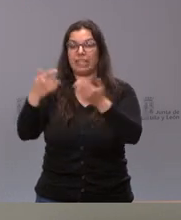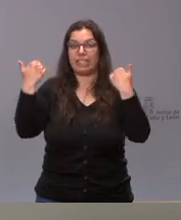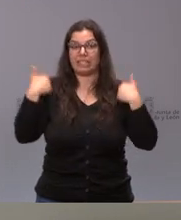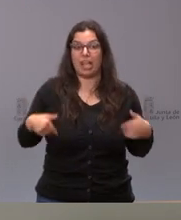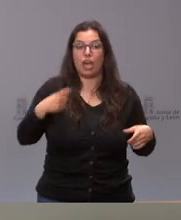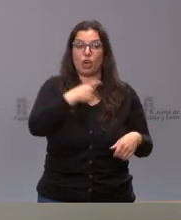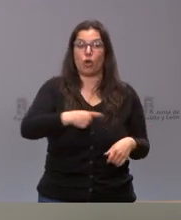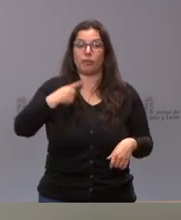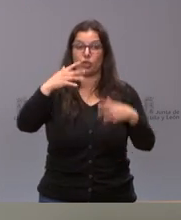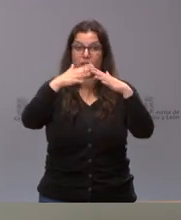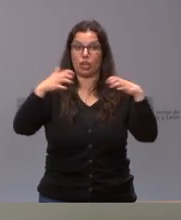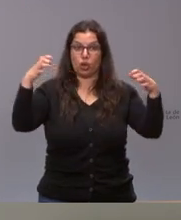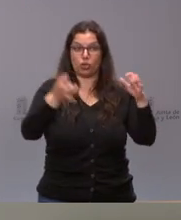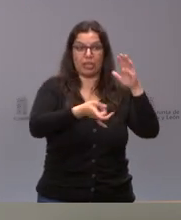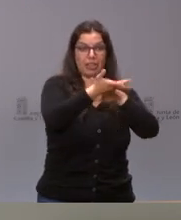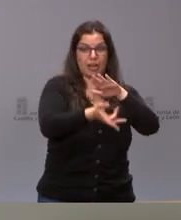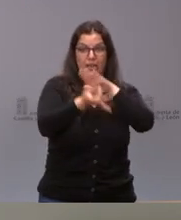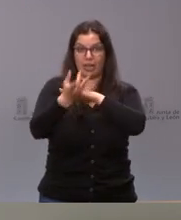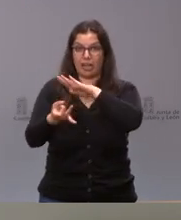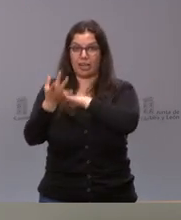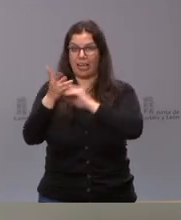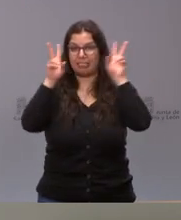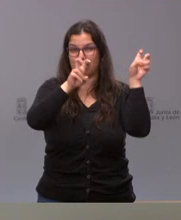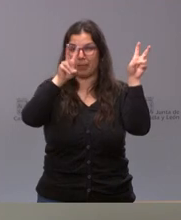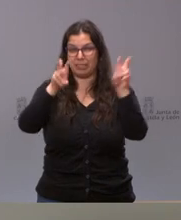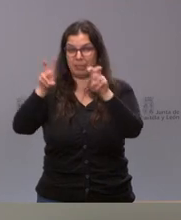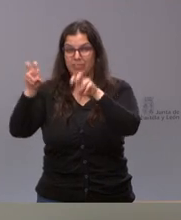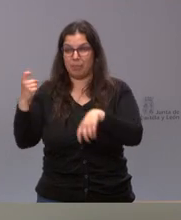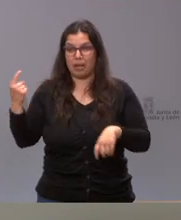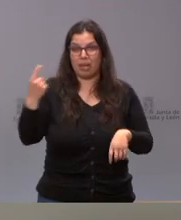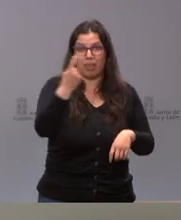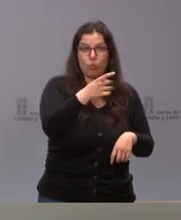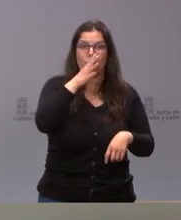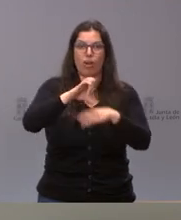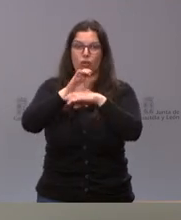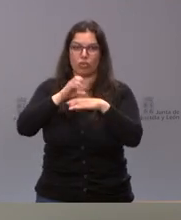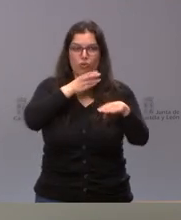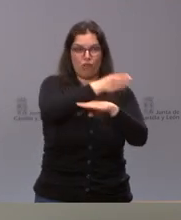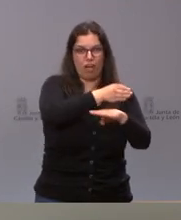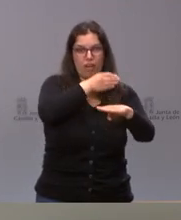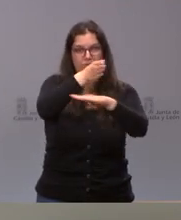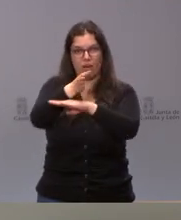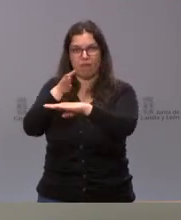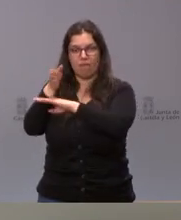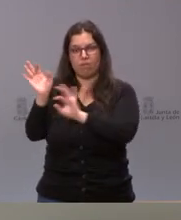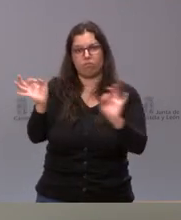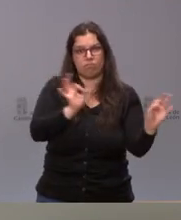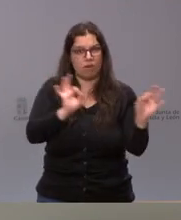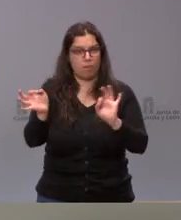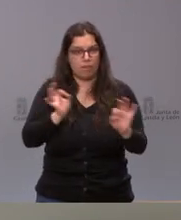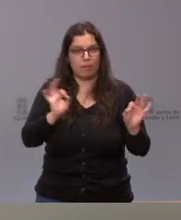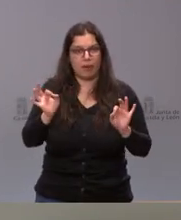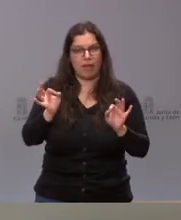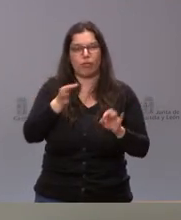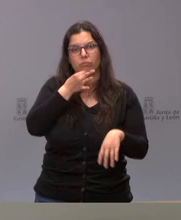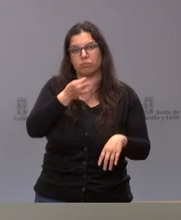comisiones en las Cortes de Castilla y León, se está en condiciones de proceder a estas comparecencias. Los consejeros irán preparando estas comparecencias.